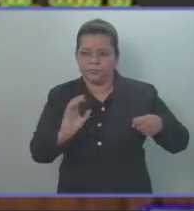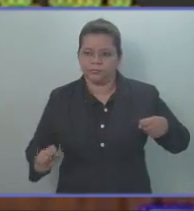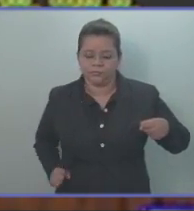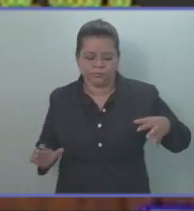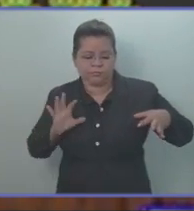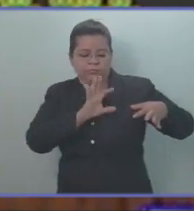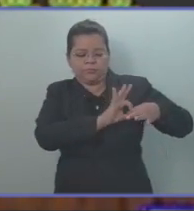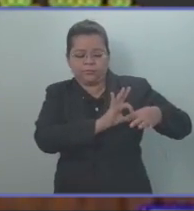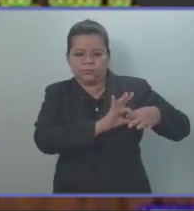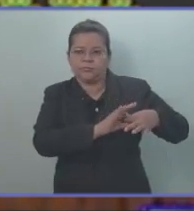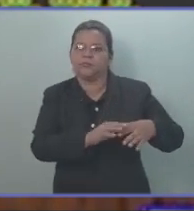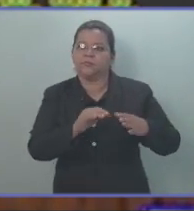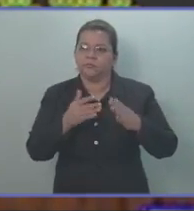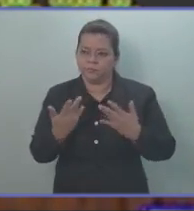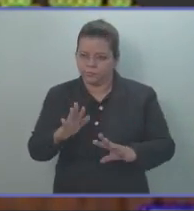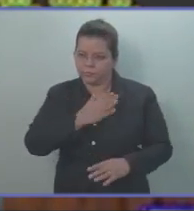sentido va la pieza, presidente.